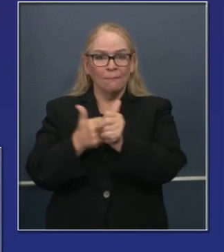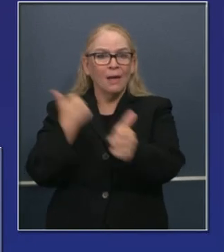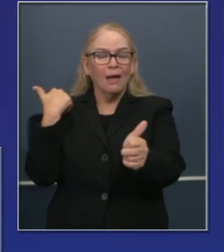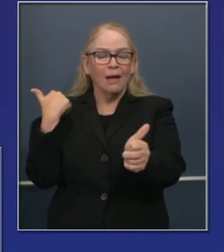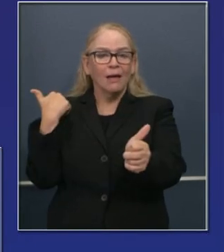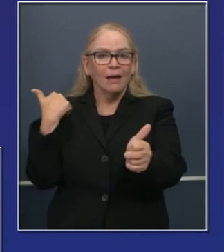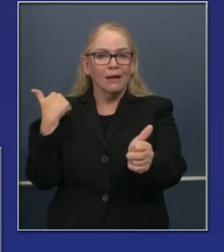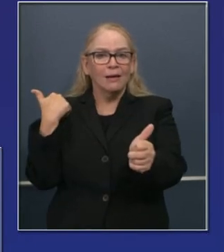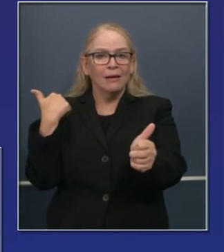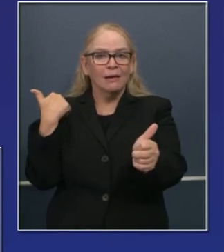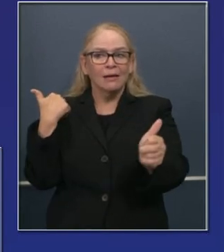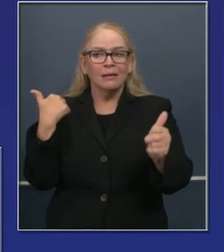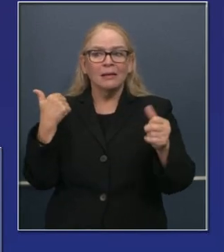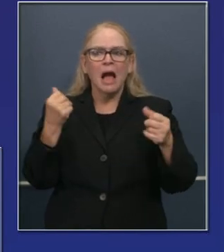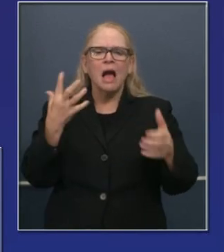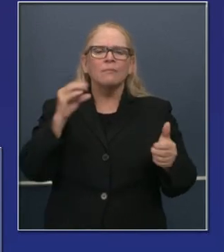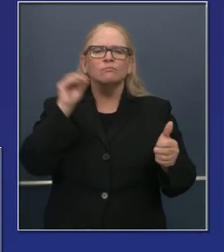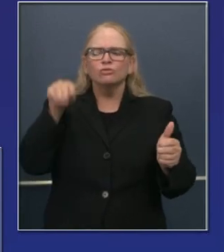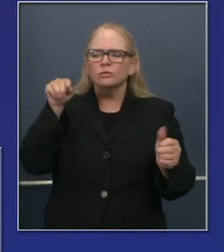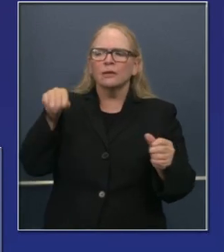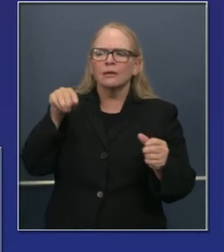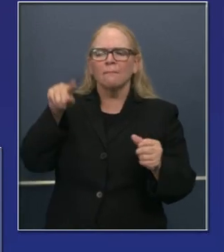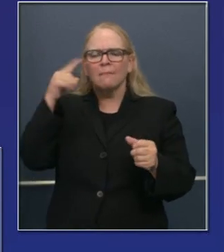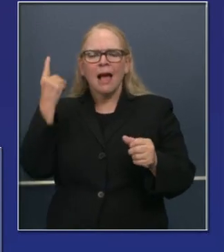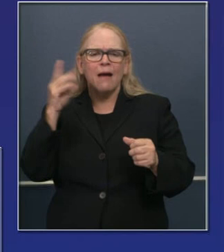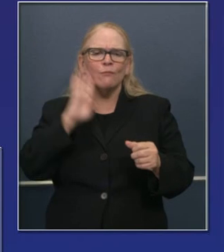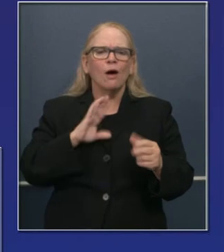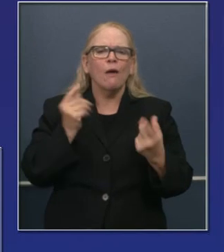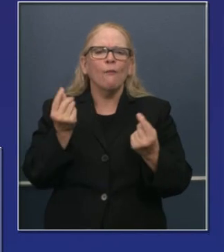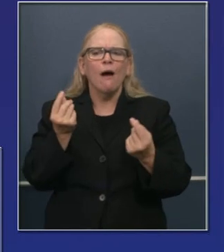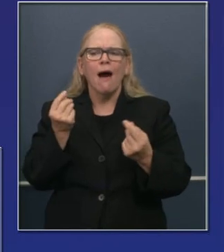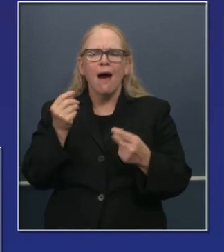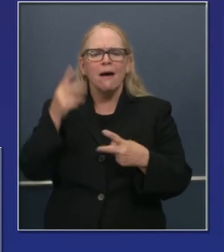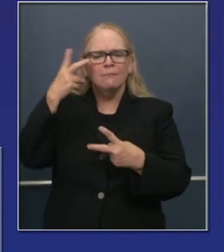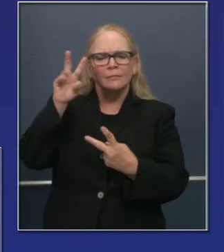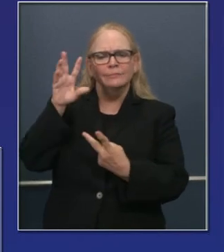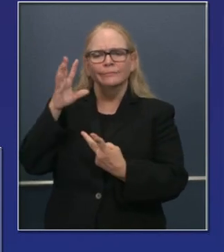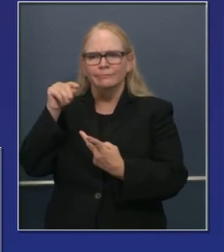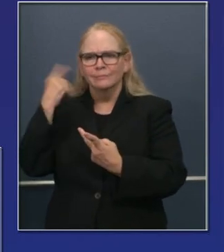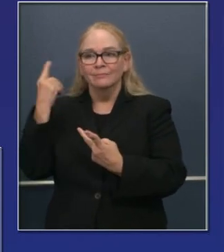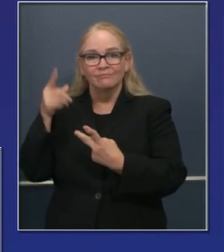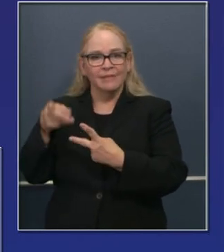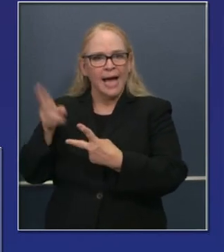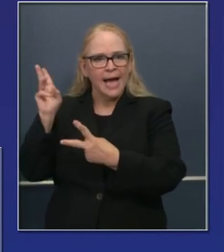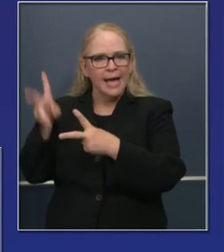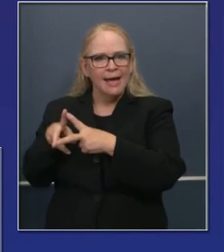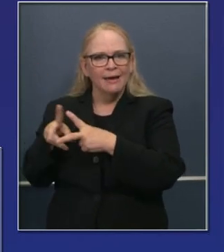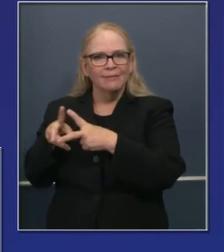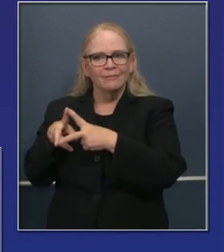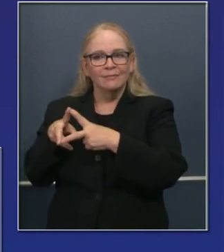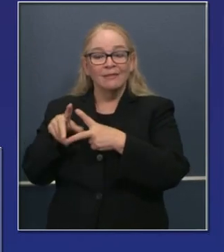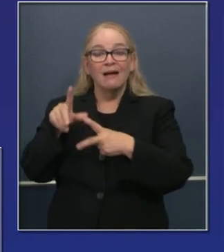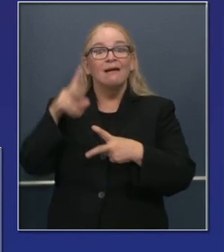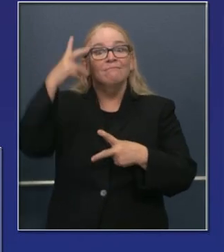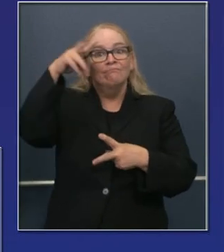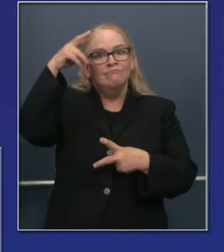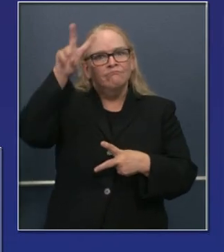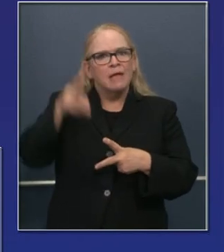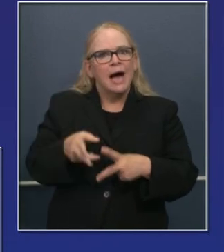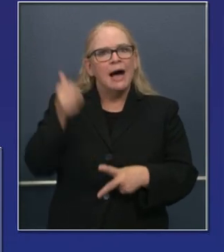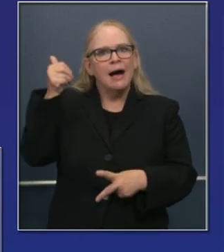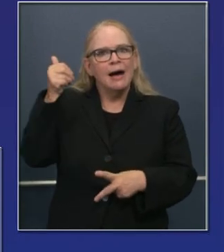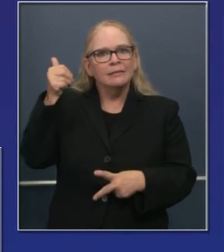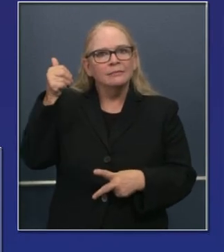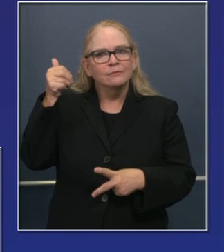renta representan comunidades latinas, la NEX y afroamericanos, cerca del 10